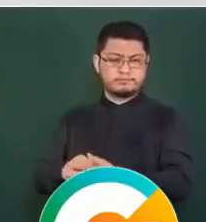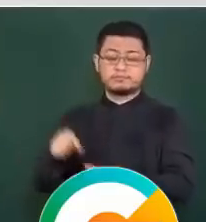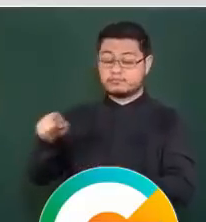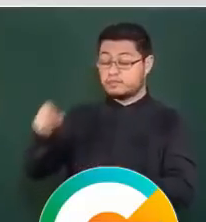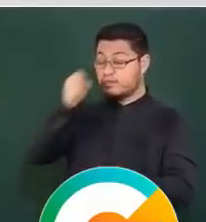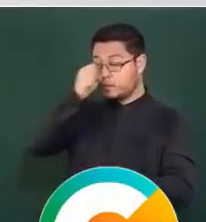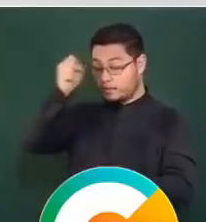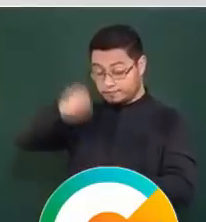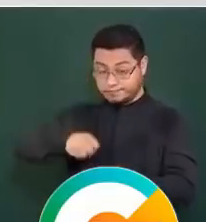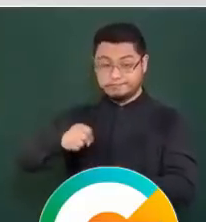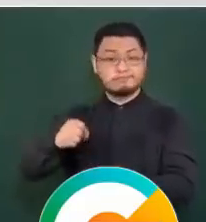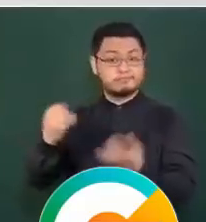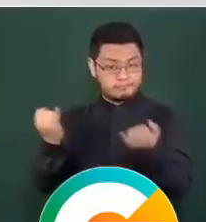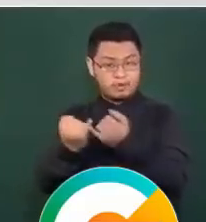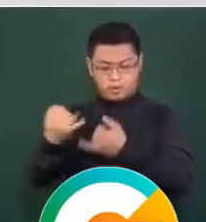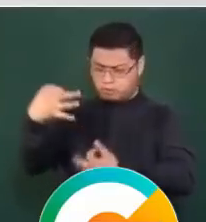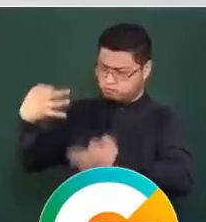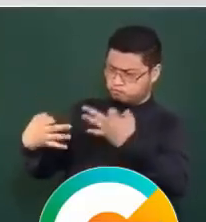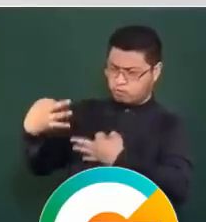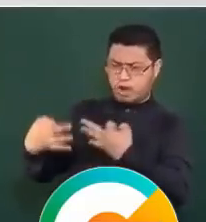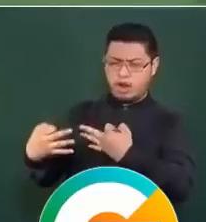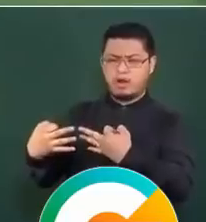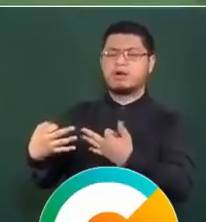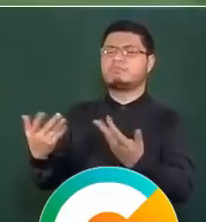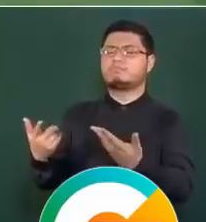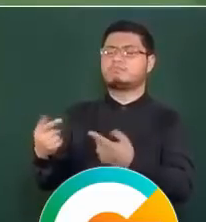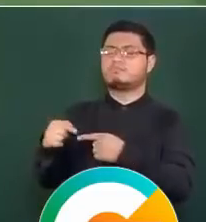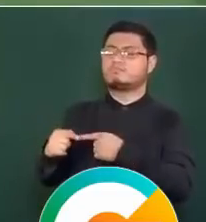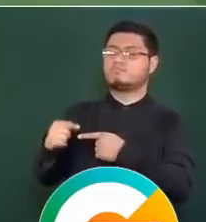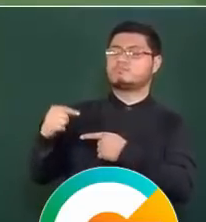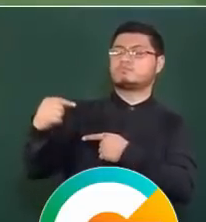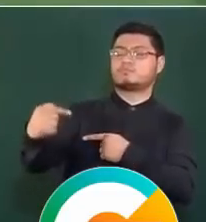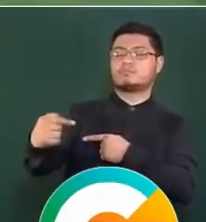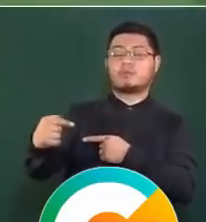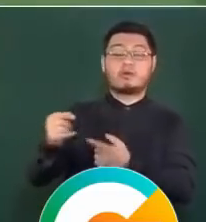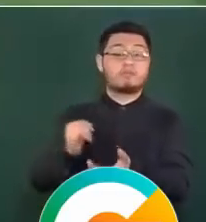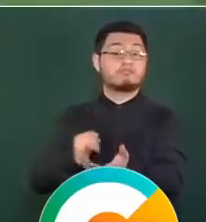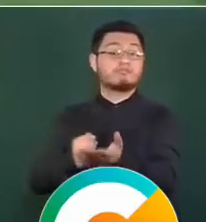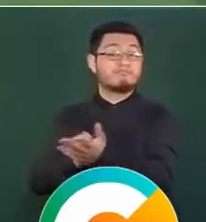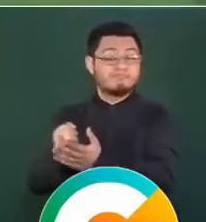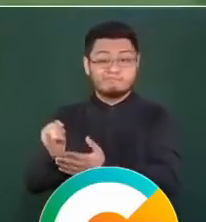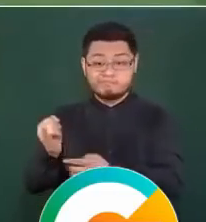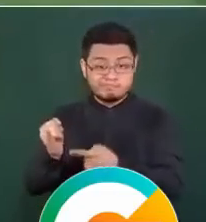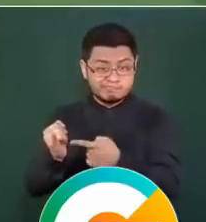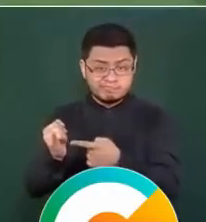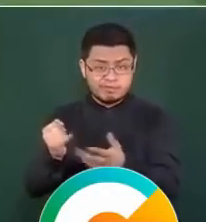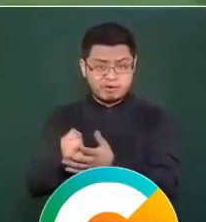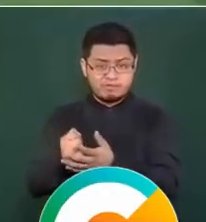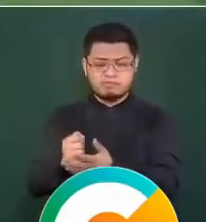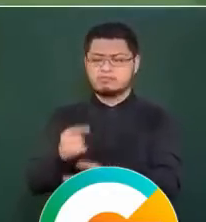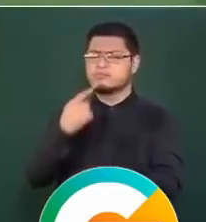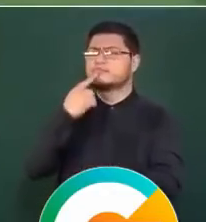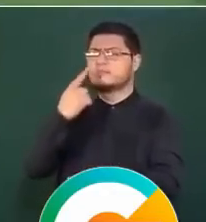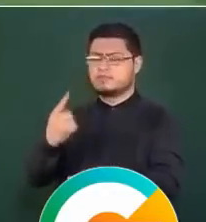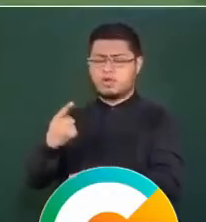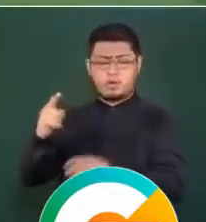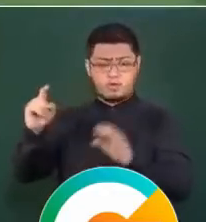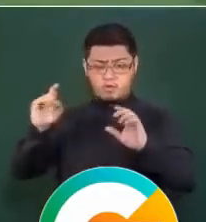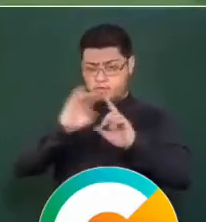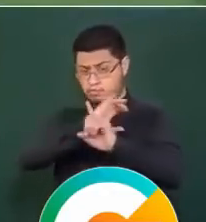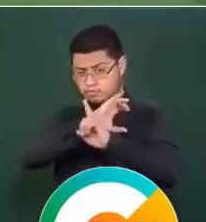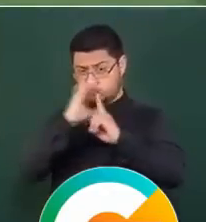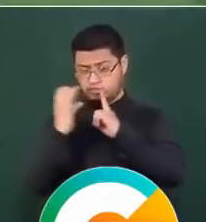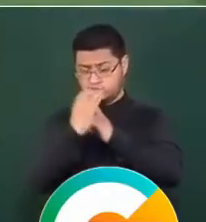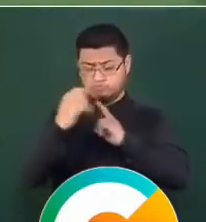de la Secretaría, cuál será la respuesta a la recomendación que ha hecho la Comisión Nacional de Derechos